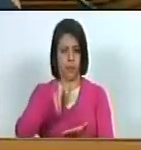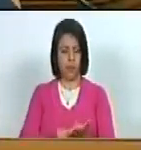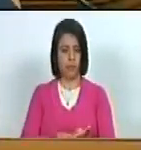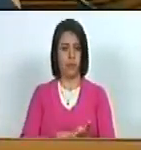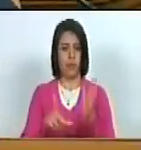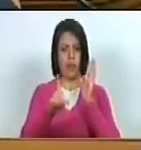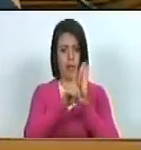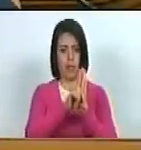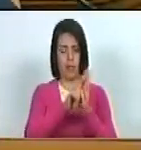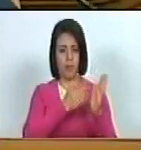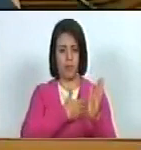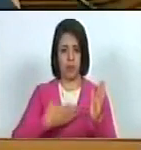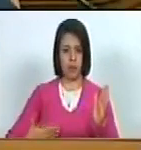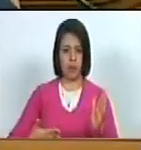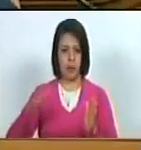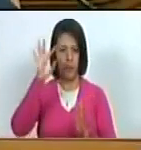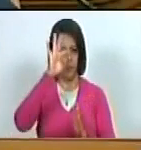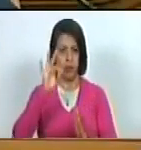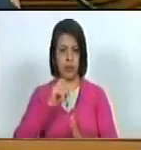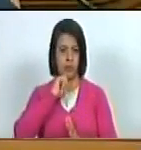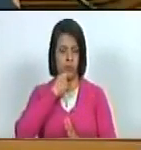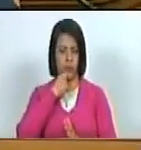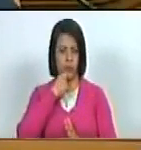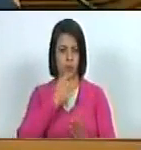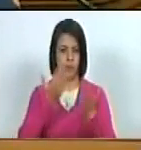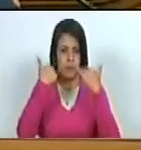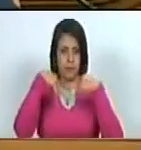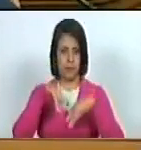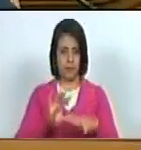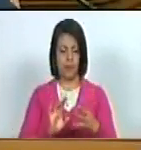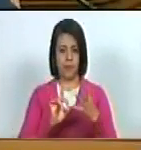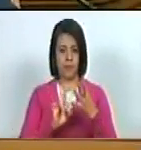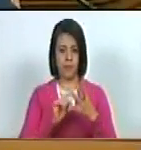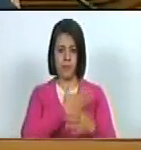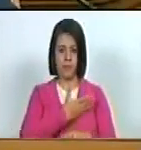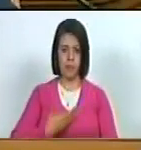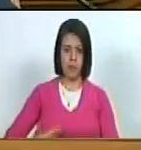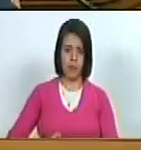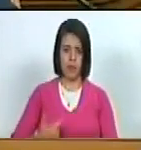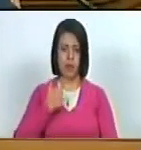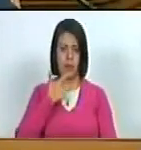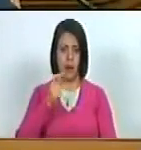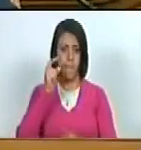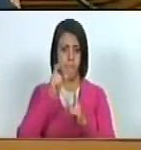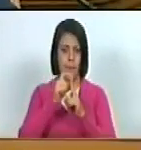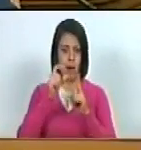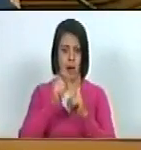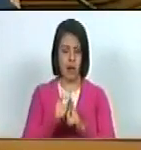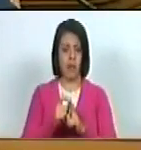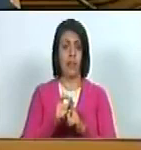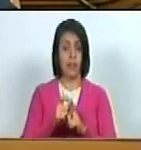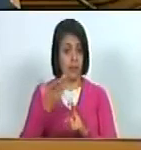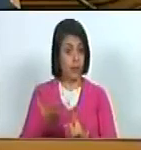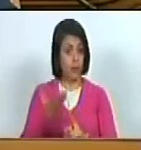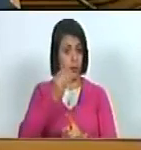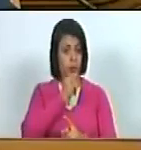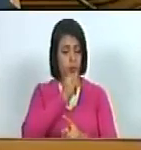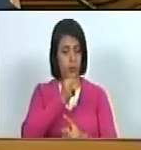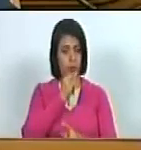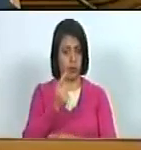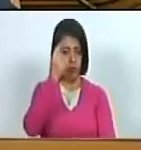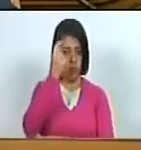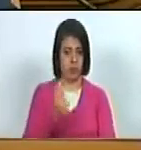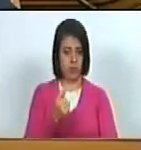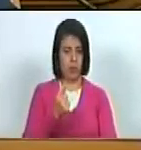por el decreto del Presidente de la Federación de Rusia. Seguidamente, el Presidente cedió el derecho de palabra para puntos de información a los